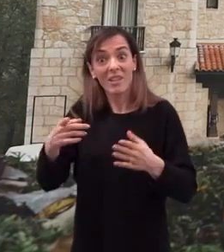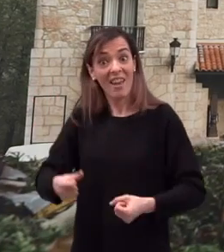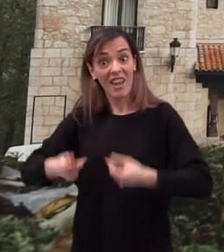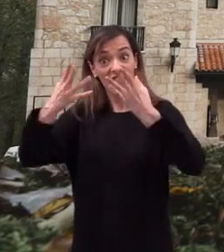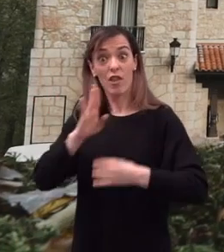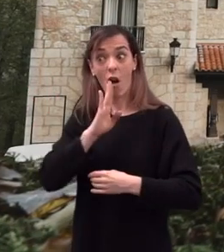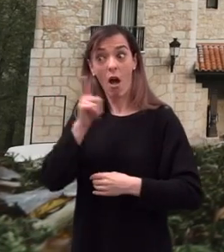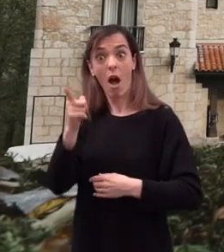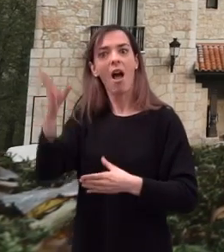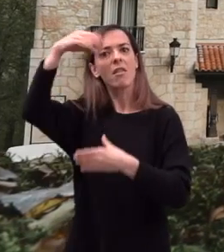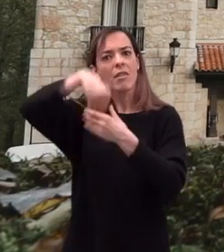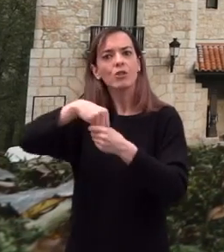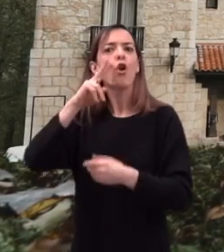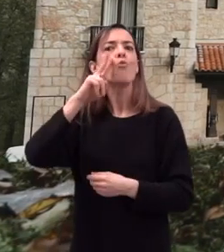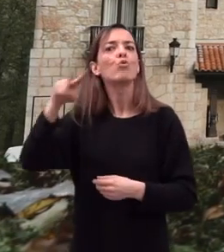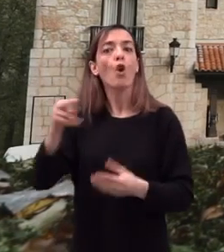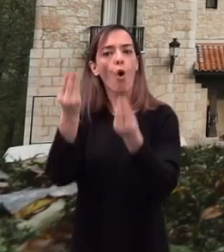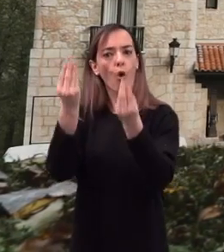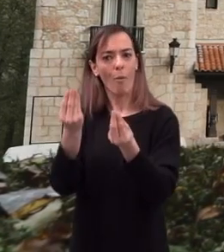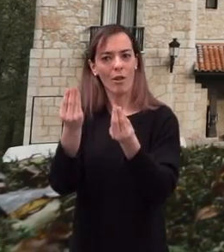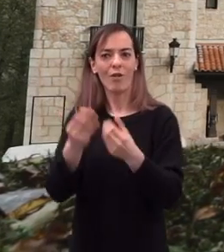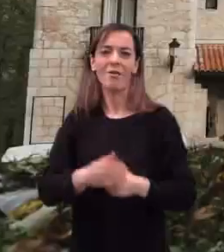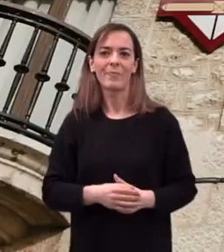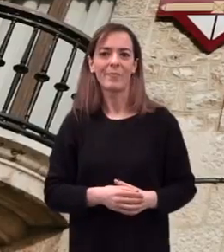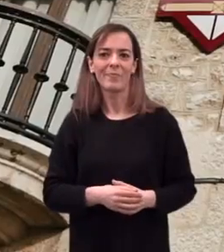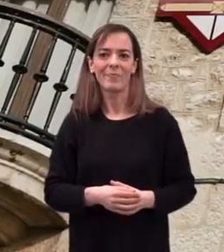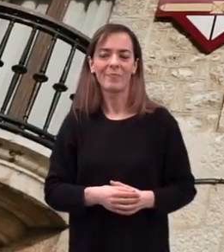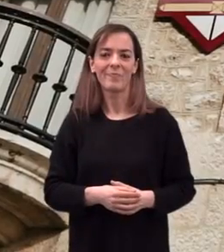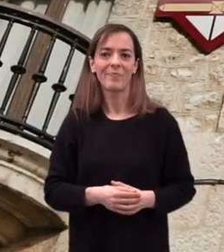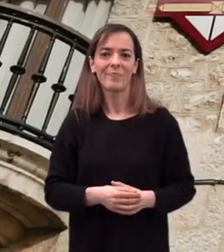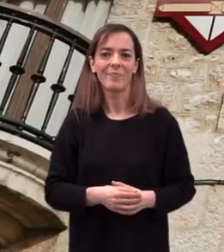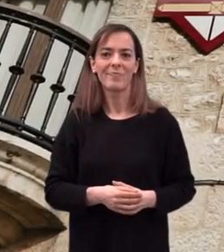En la actualidad, este edificio acoge el Museo de Covadonga.